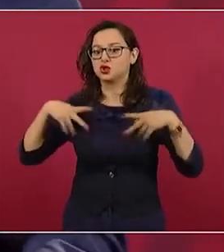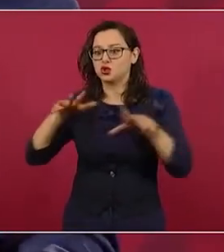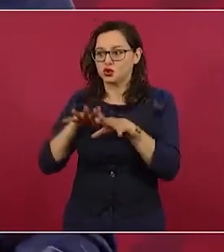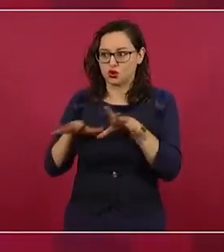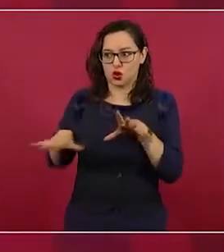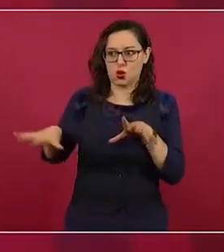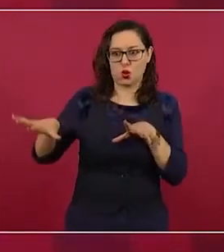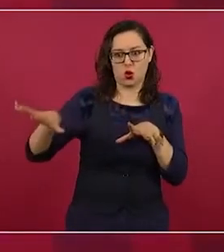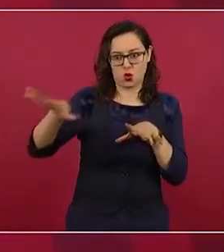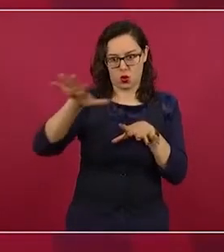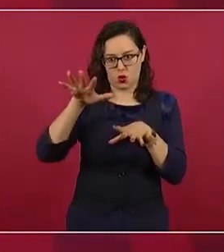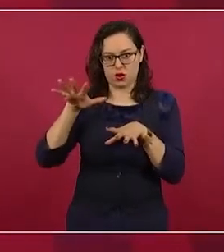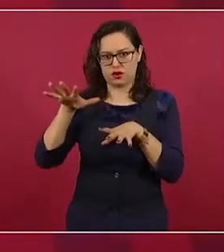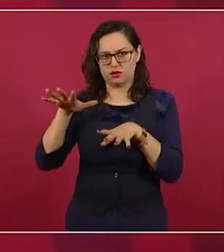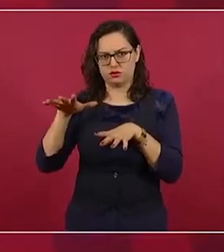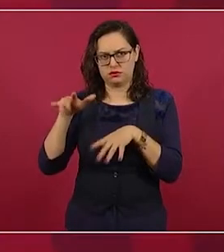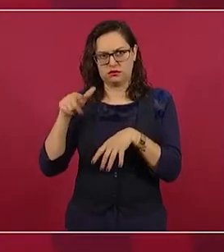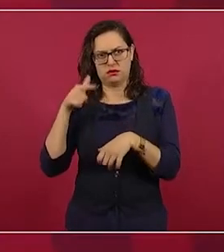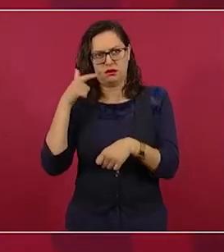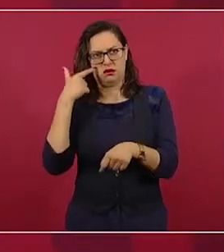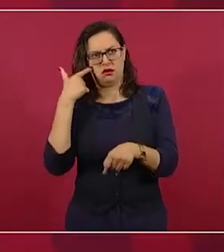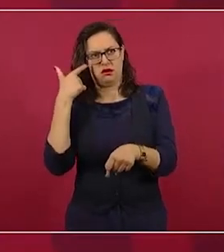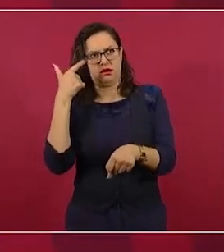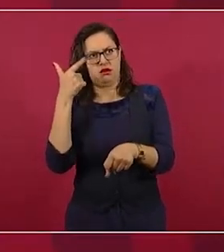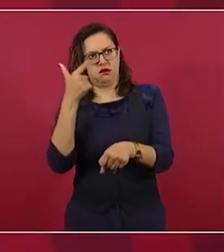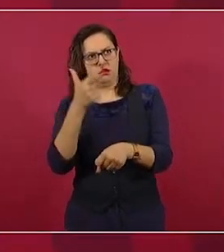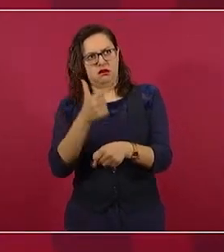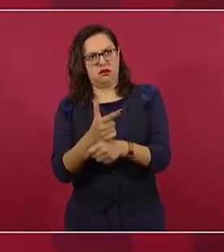son menos